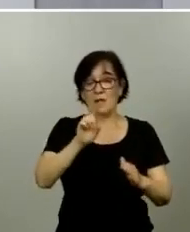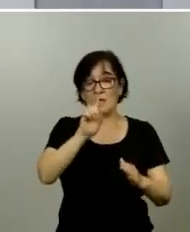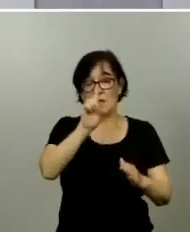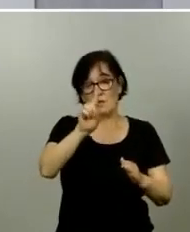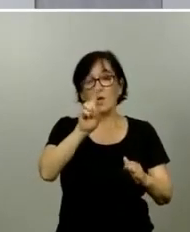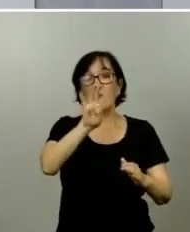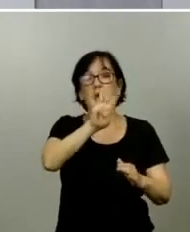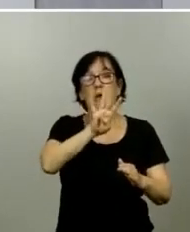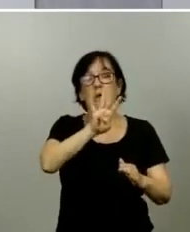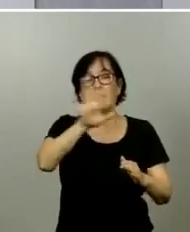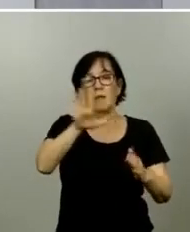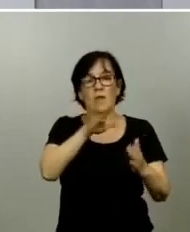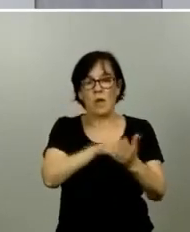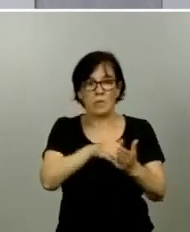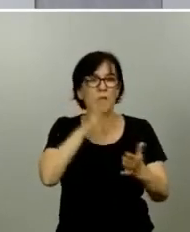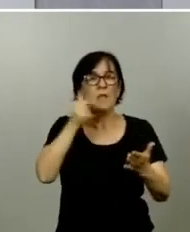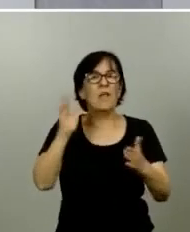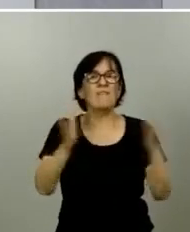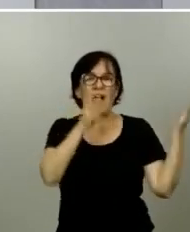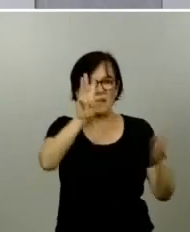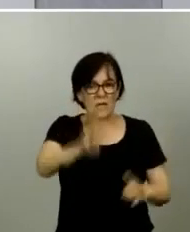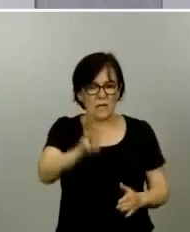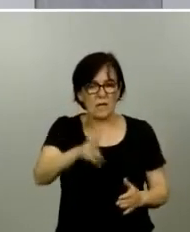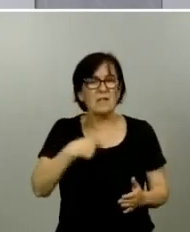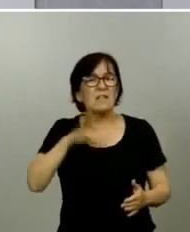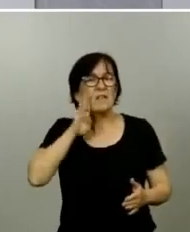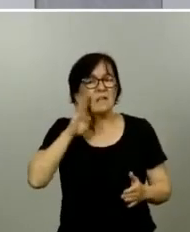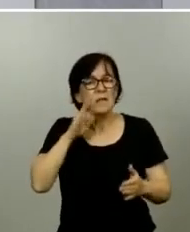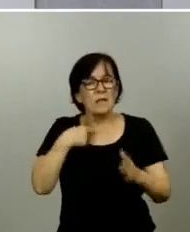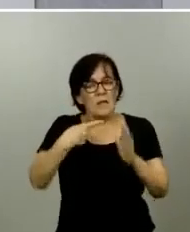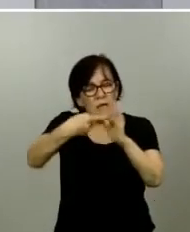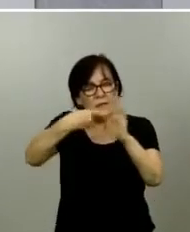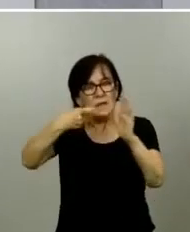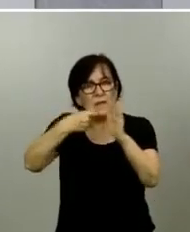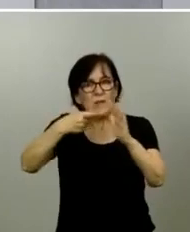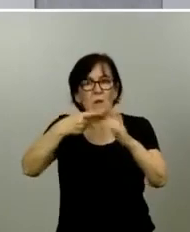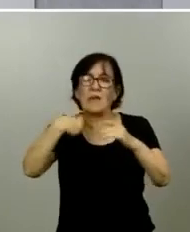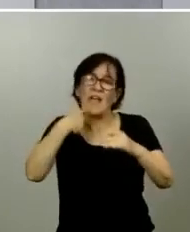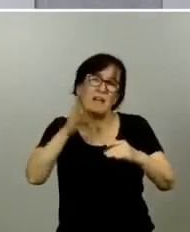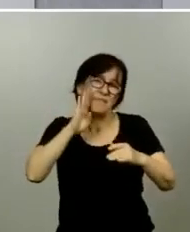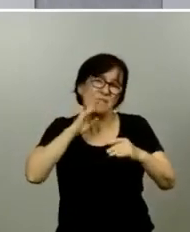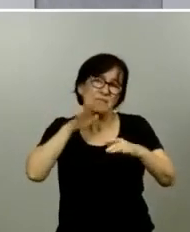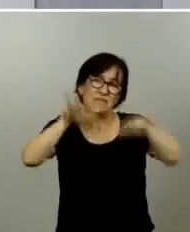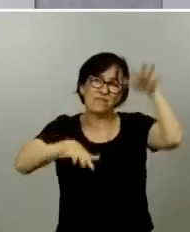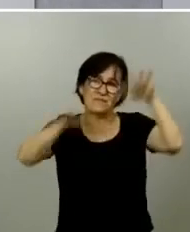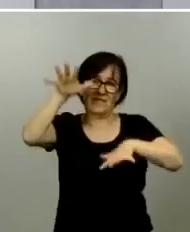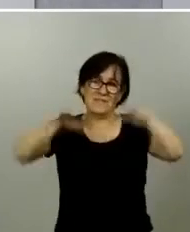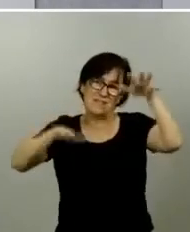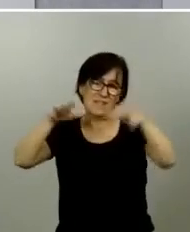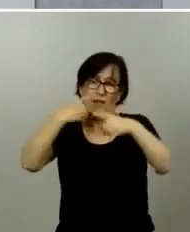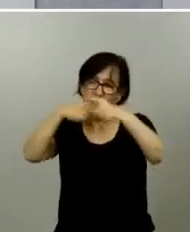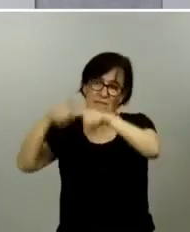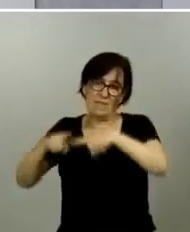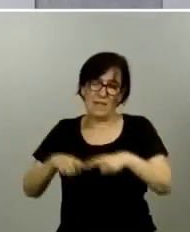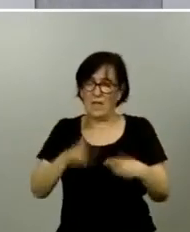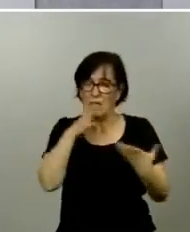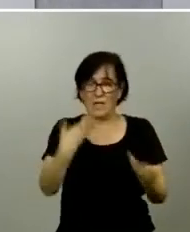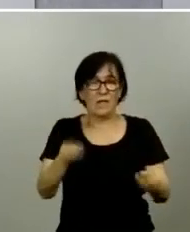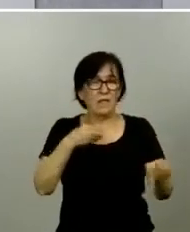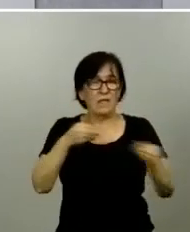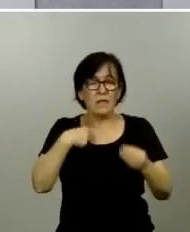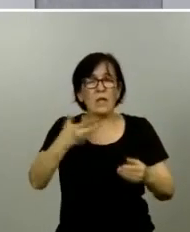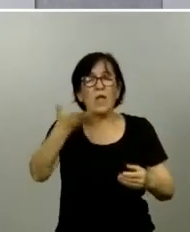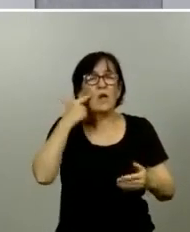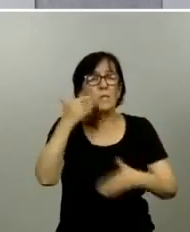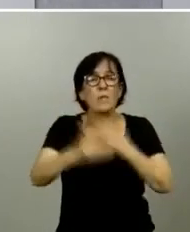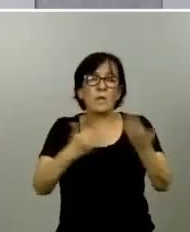y ya dijimos desde el principio que el proceso de escalada era simétrico gradual y flexible pero insisto el procedimiento es conocido de todos ustedes y yo me